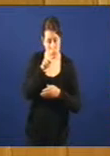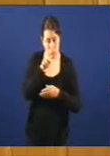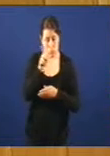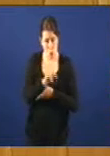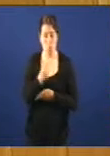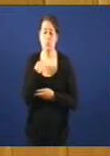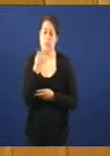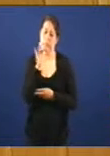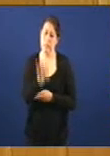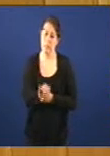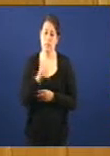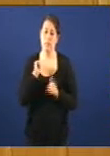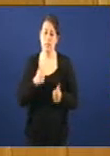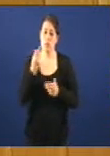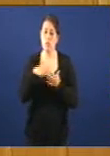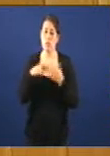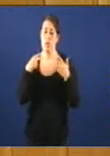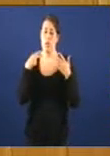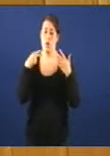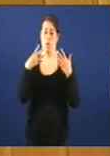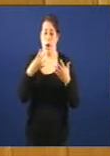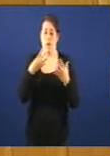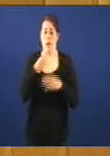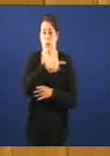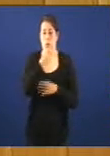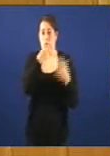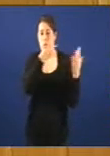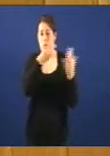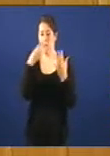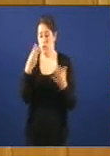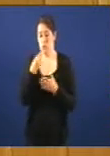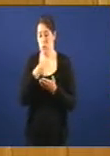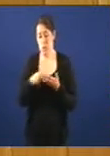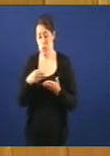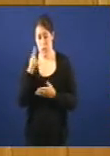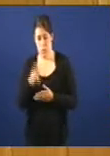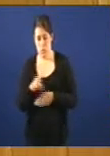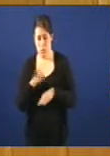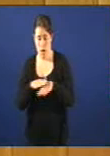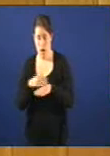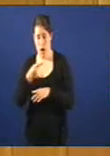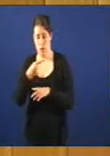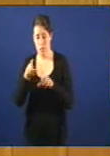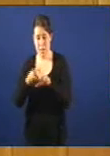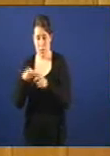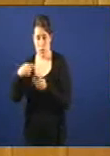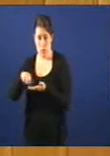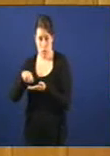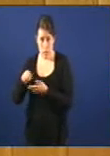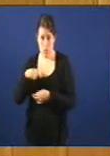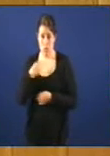puxeronse máis de 188 millóns de euros a disposición das empresas conserveiras digo isto